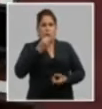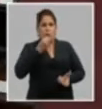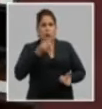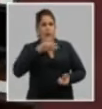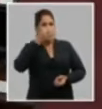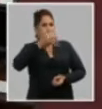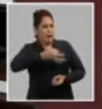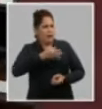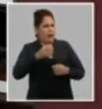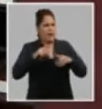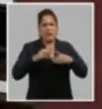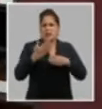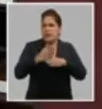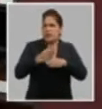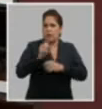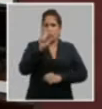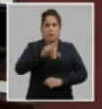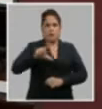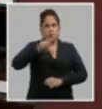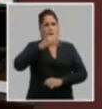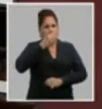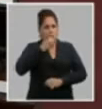cosas socialistas.